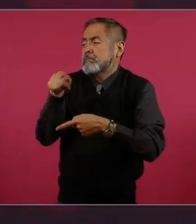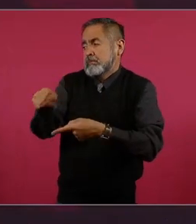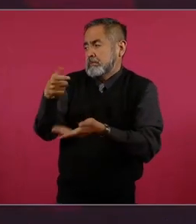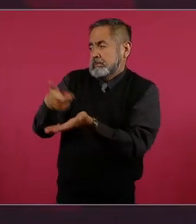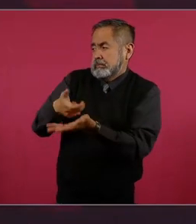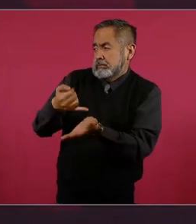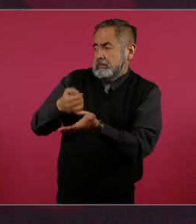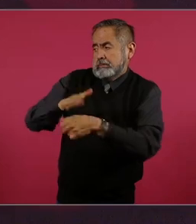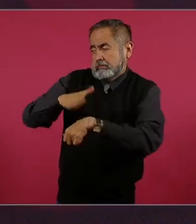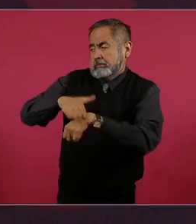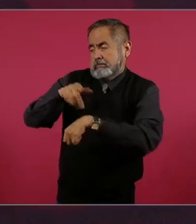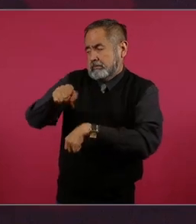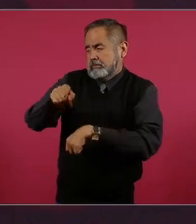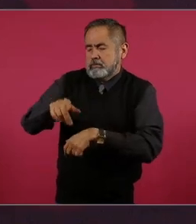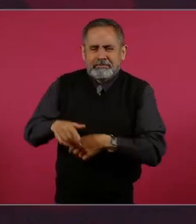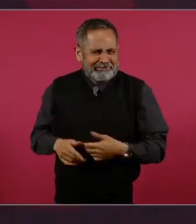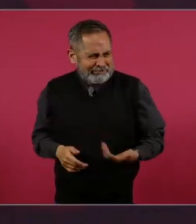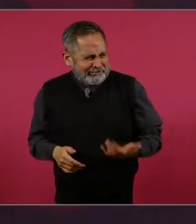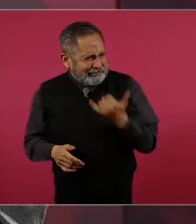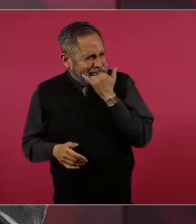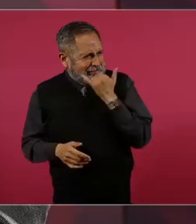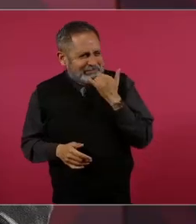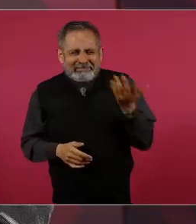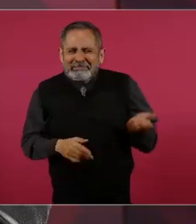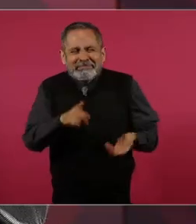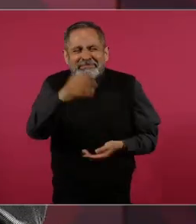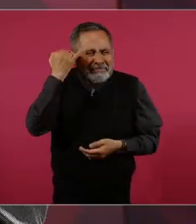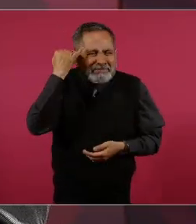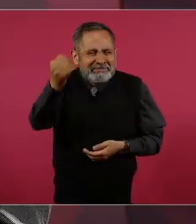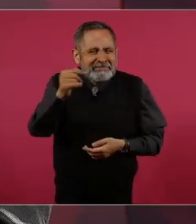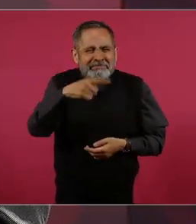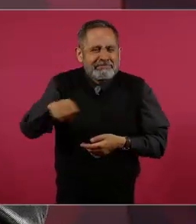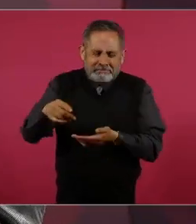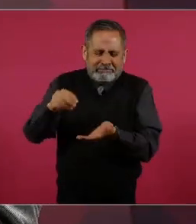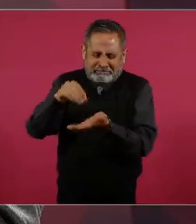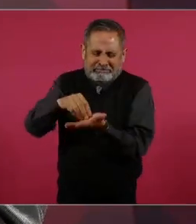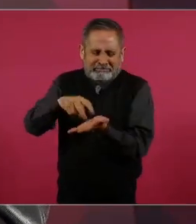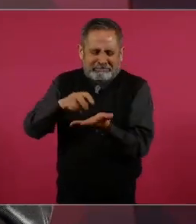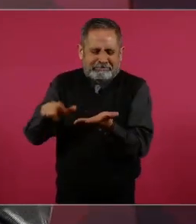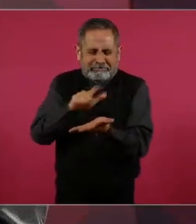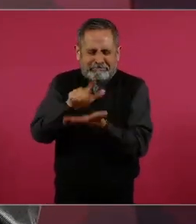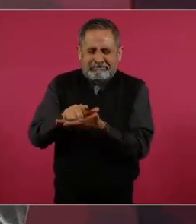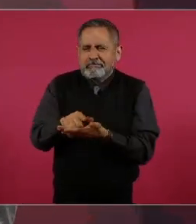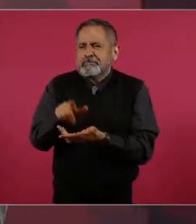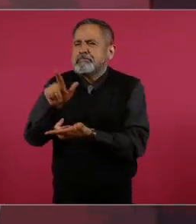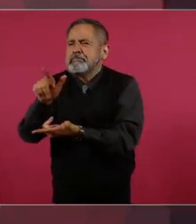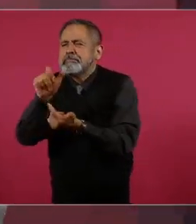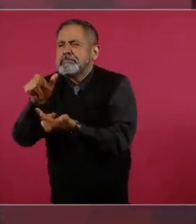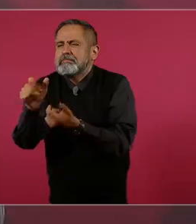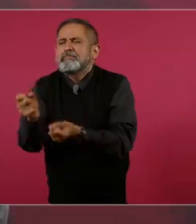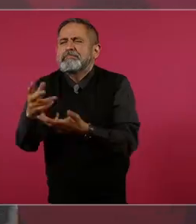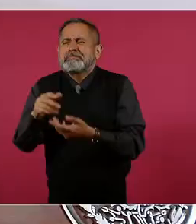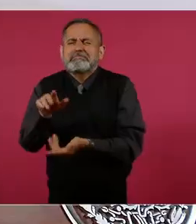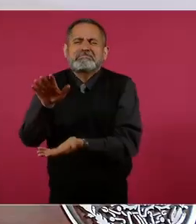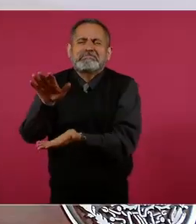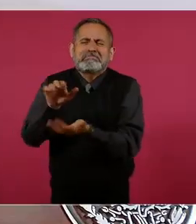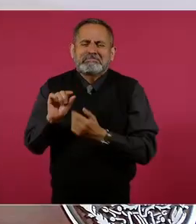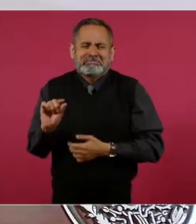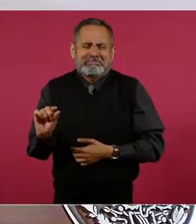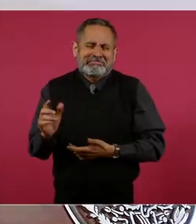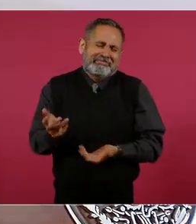se hubiese llevado a cabo una reforma fiscal con esas características, ¿cuánto se iba a captar? Muy poco,